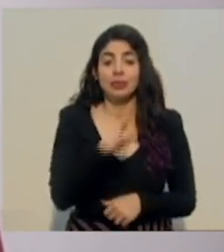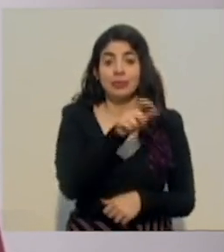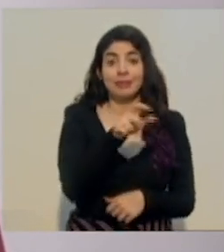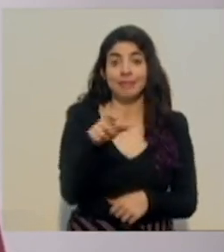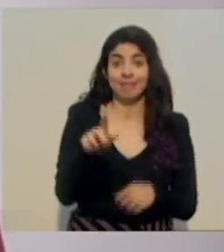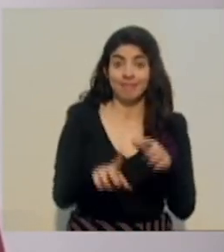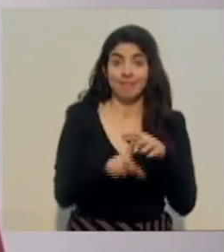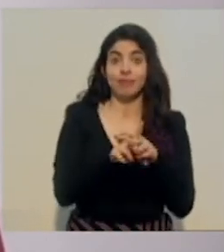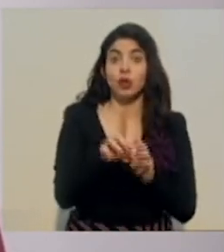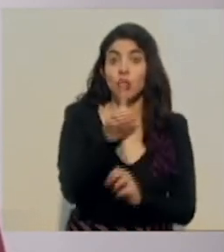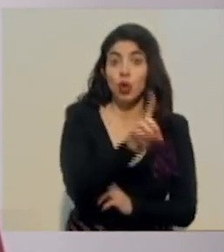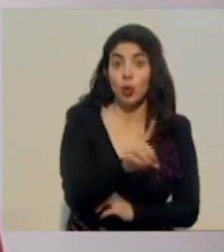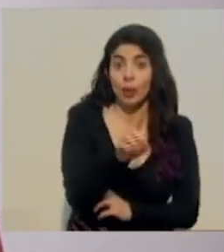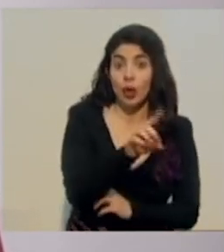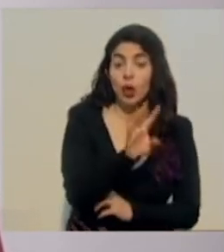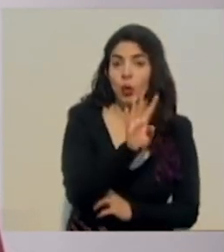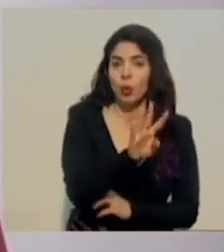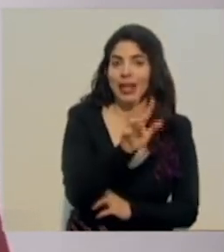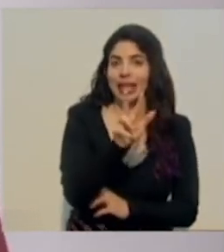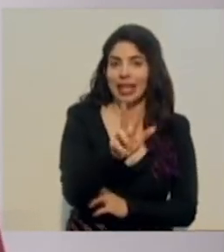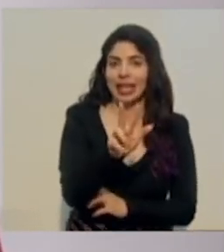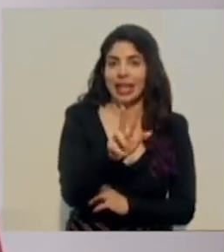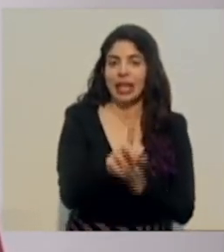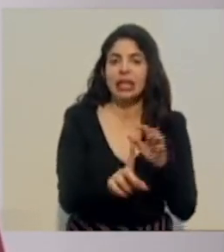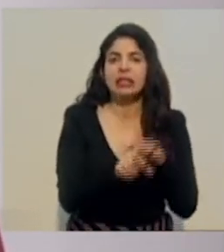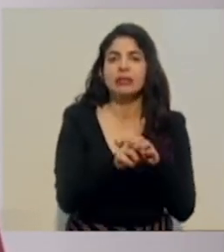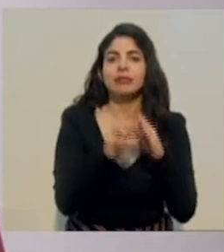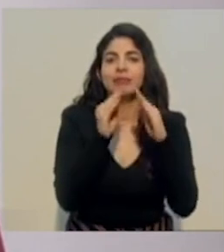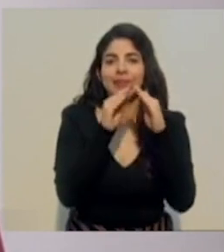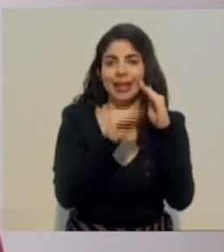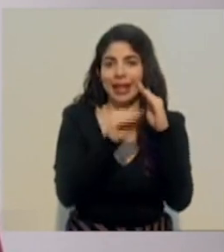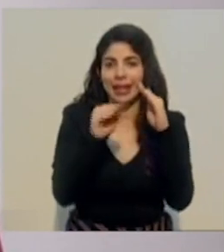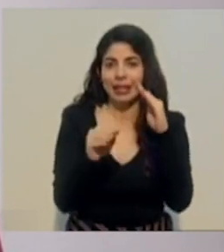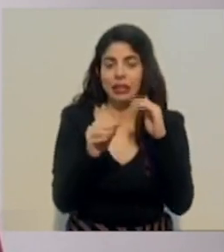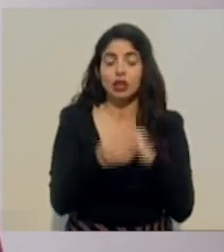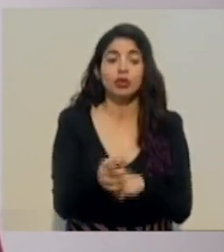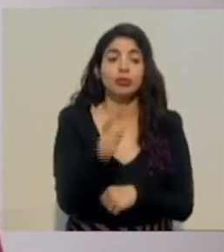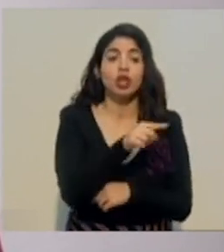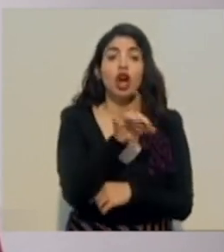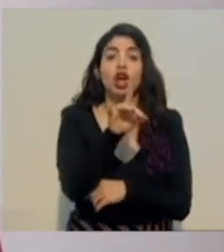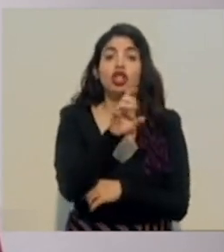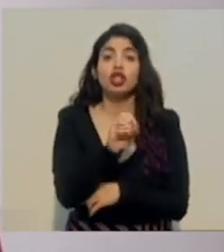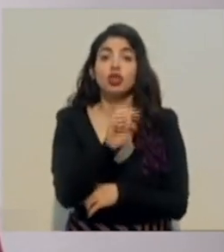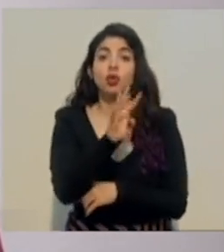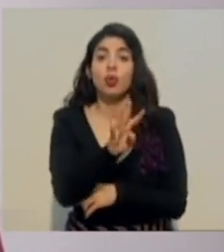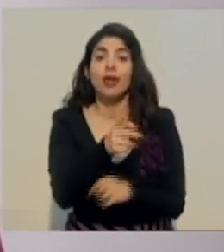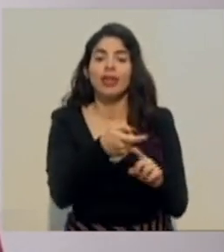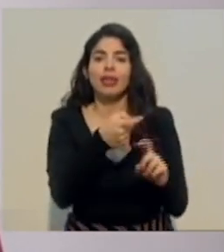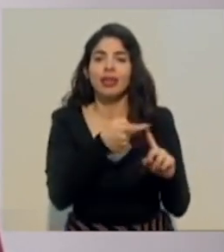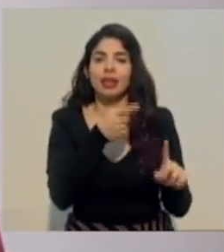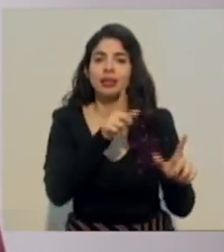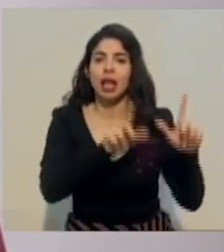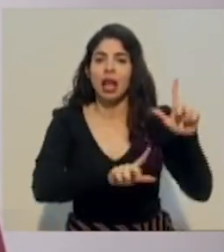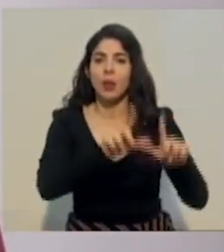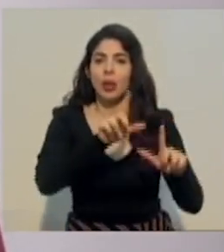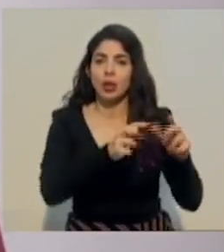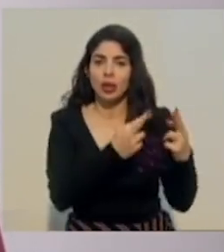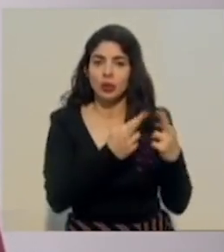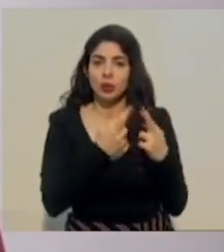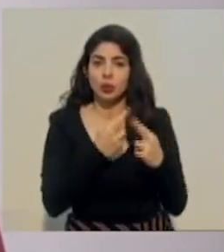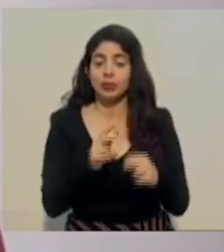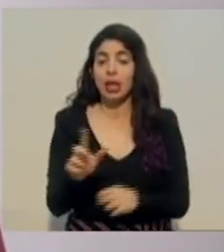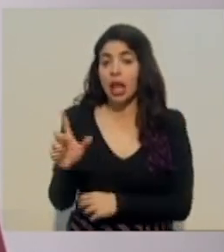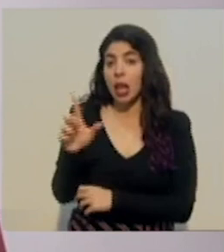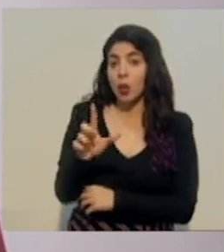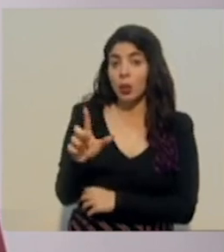el domingo, 43 fueron diagnosticados por nexo epidemiológico y 804 por laboratorio. En el caso del lunes,